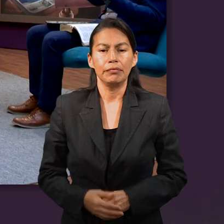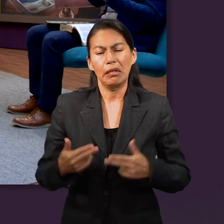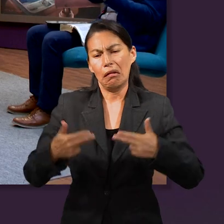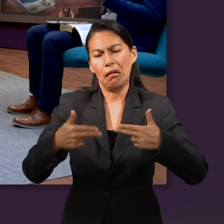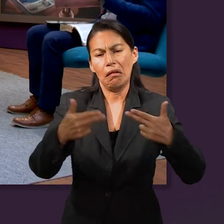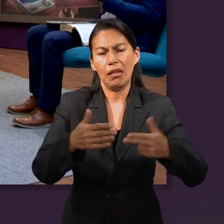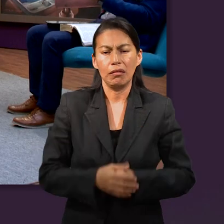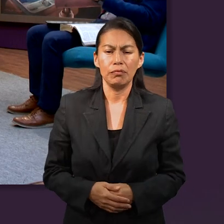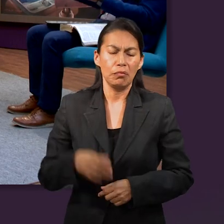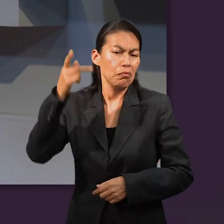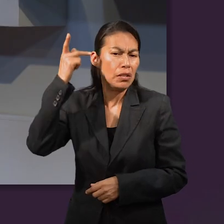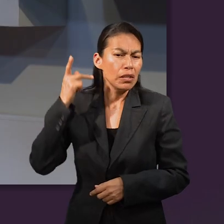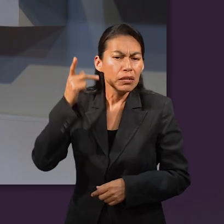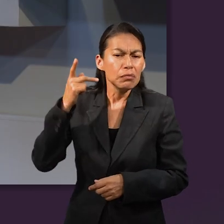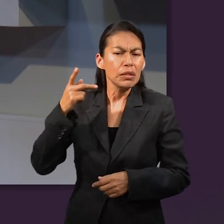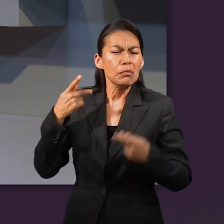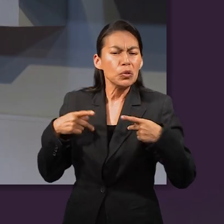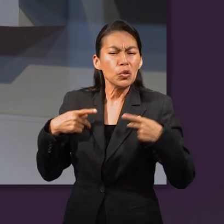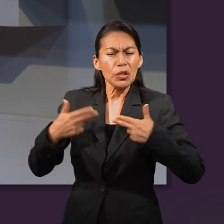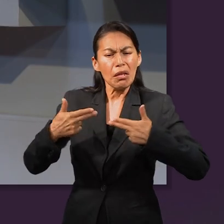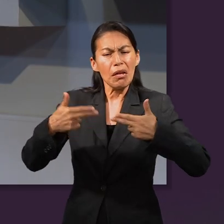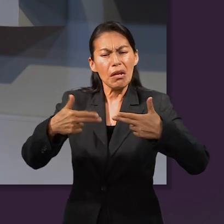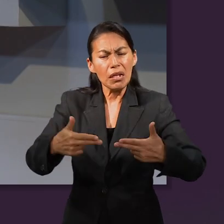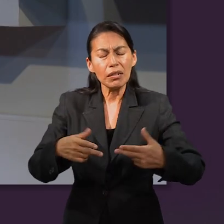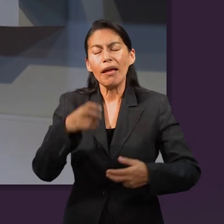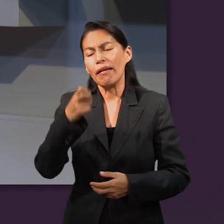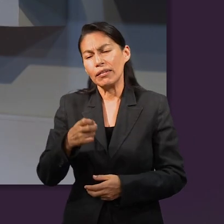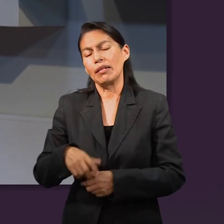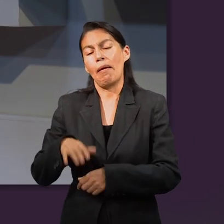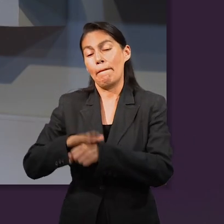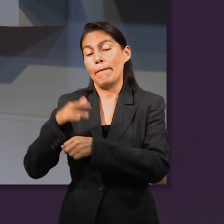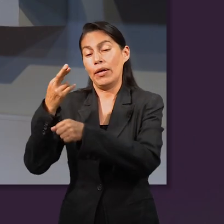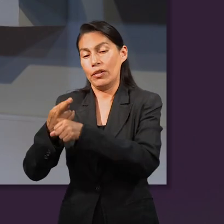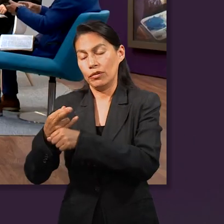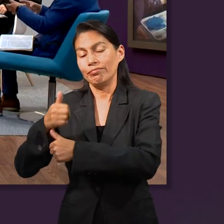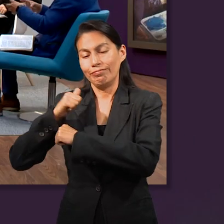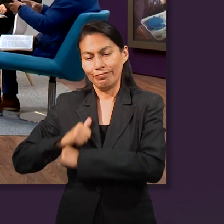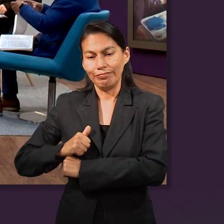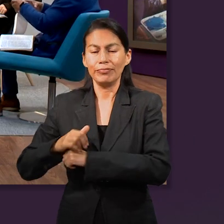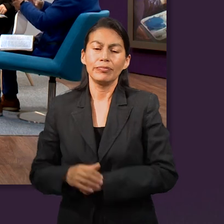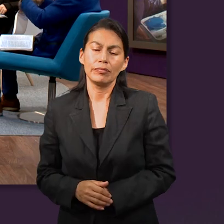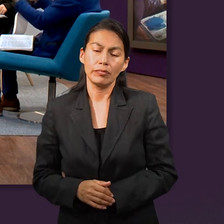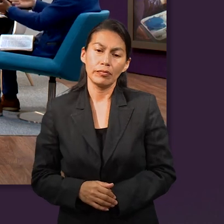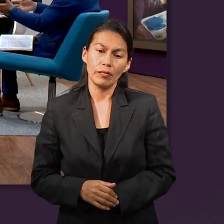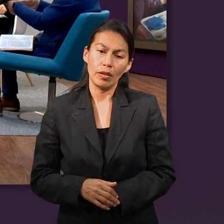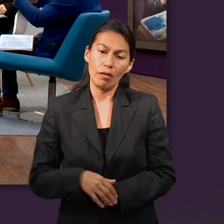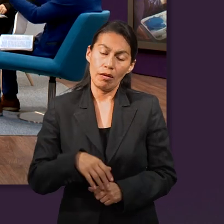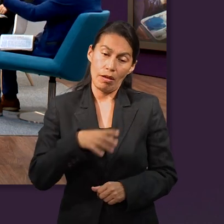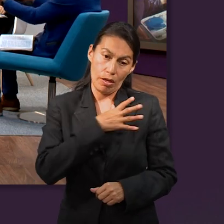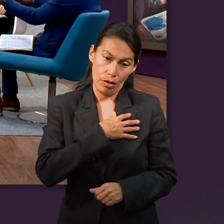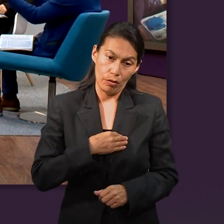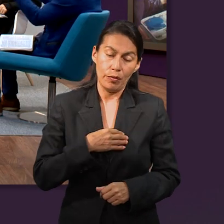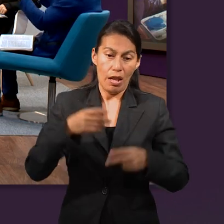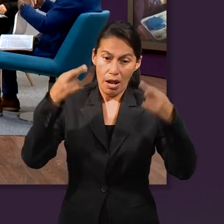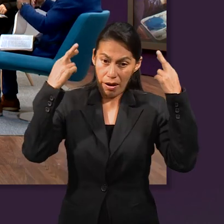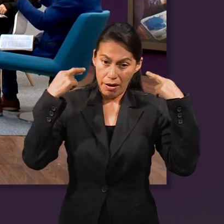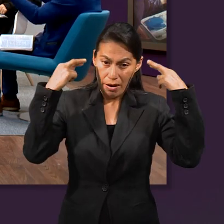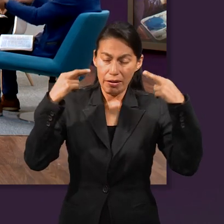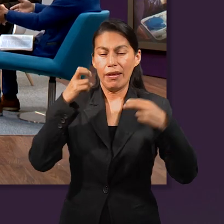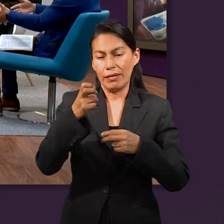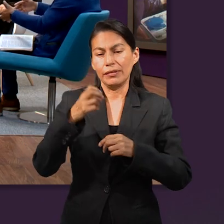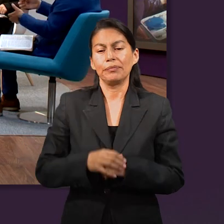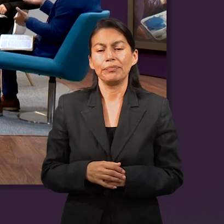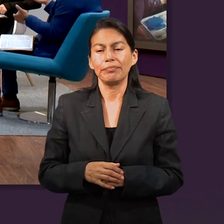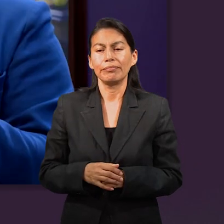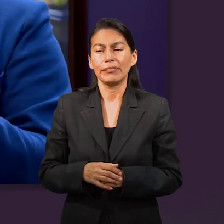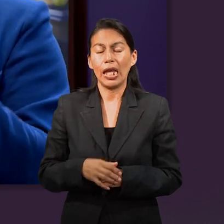gobierna todos los príncipes, todos los herederos tienen parte, pero el que gobierna, que dirige, el patriarca es